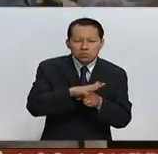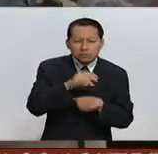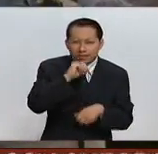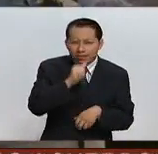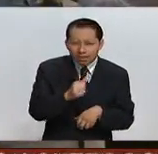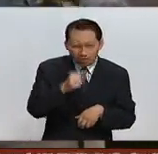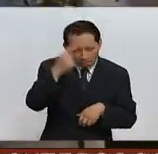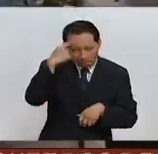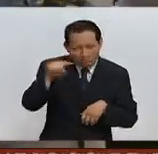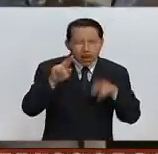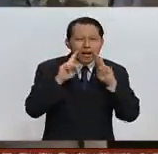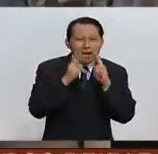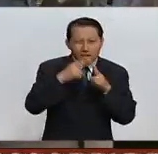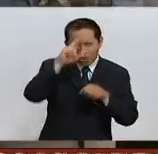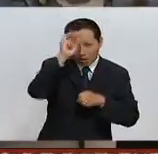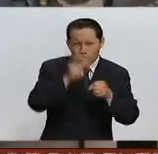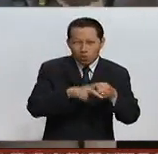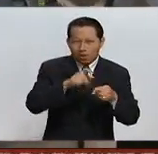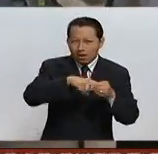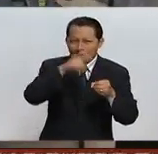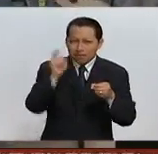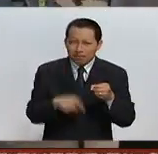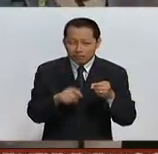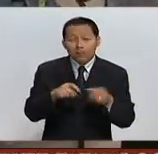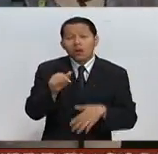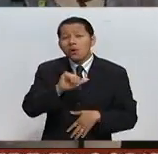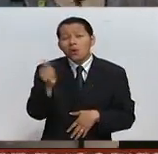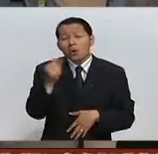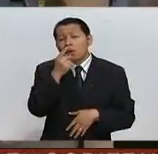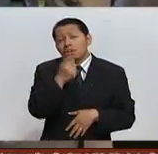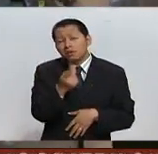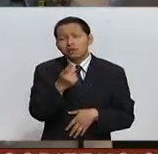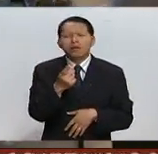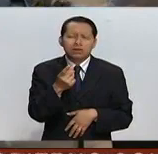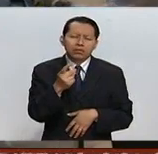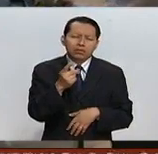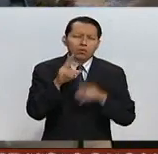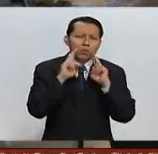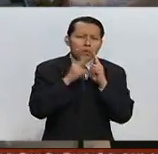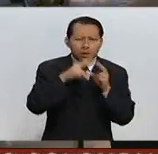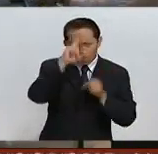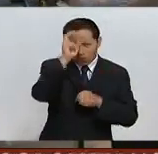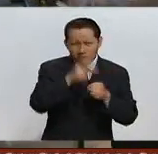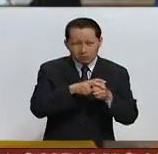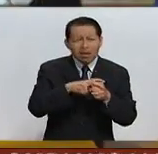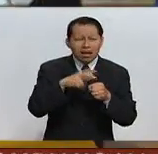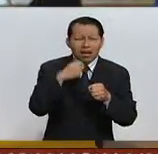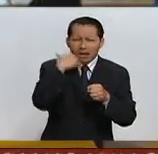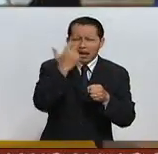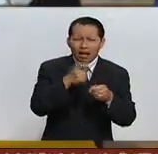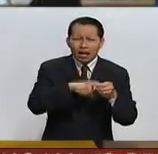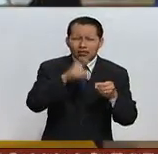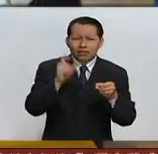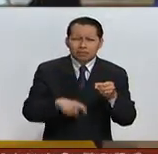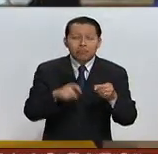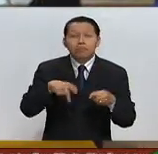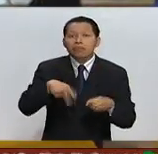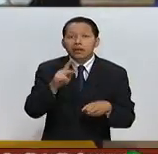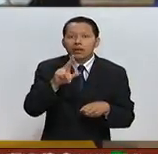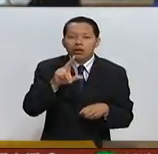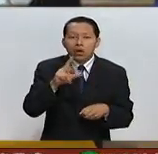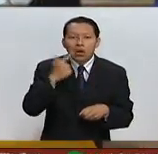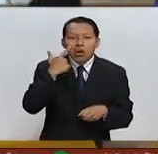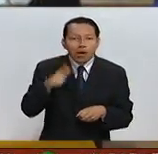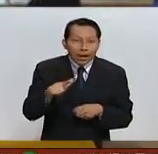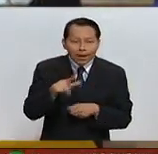de la Unión Europea, mientras que uno más decía, yo quería salirme de la Unión Europea, pero no quería que David Cameron